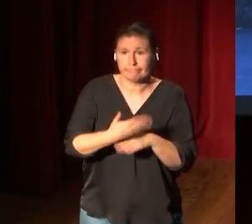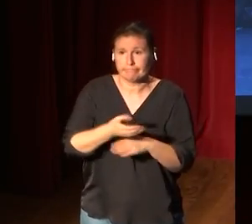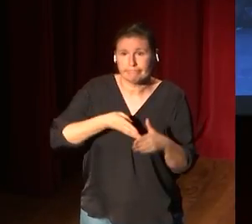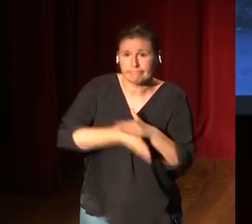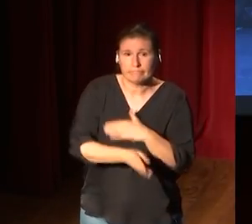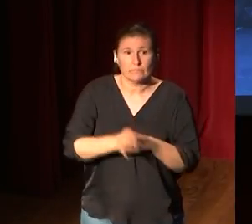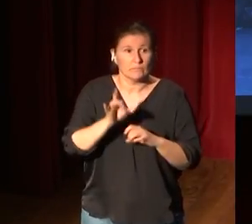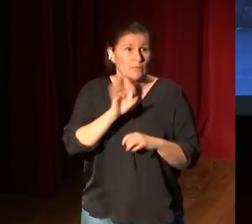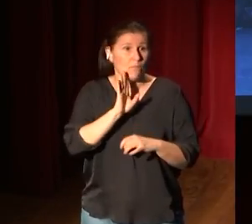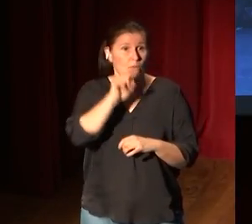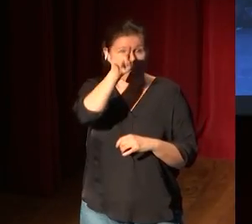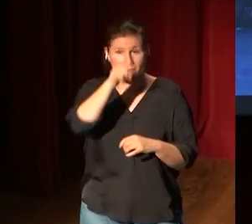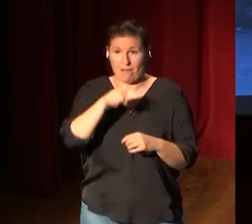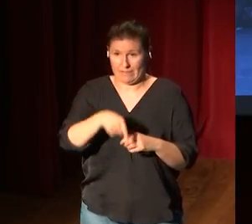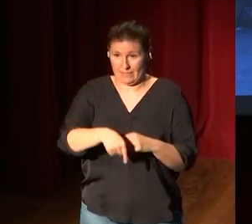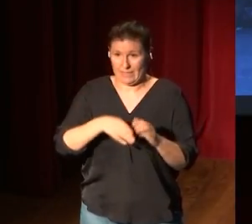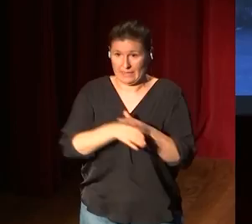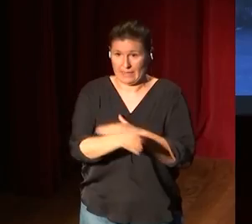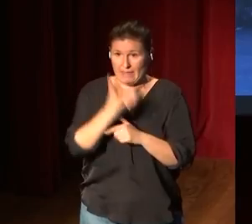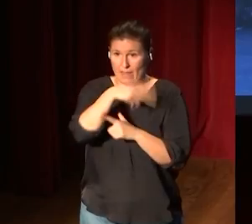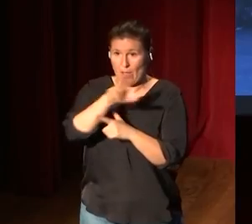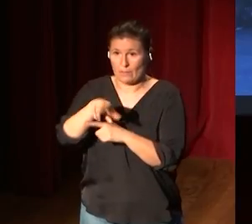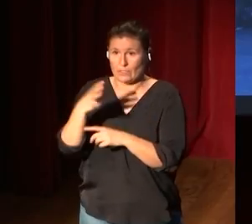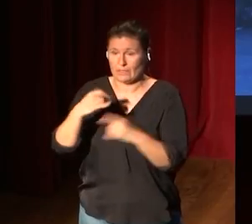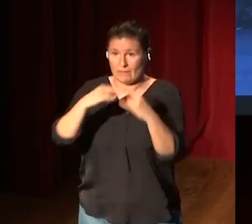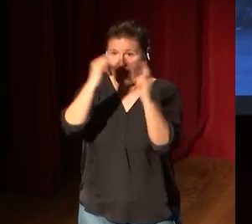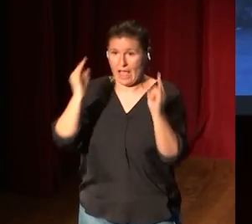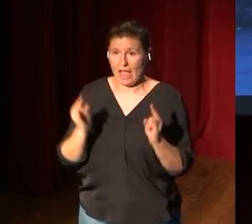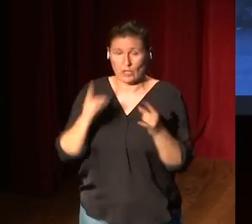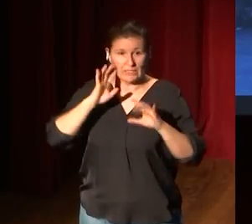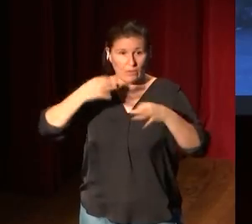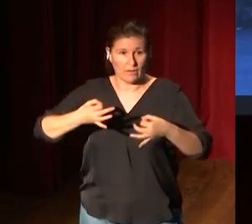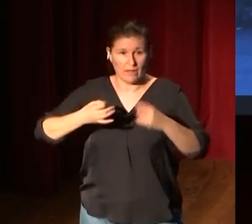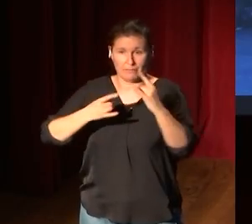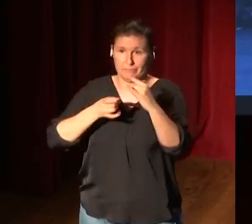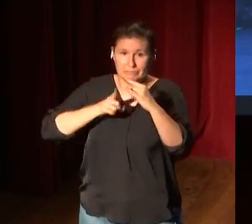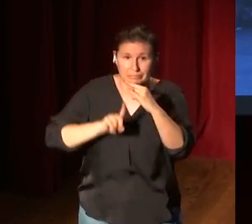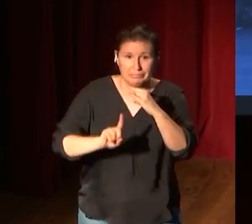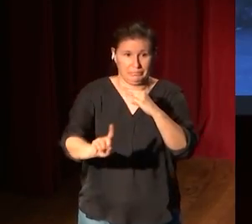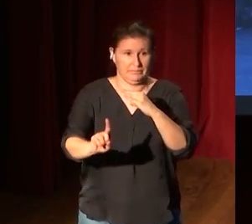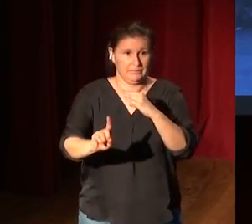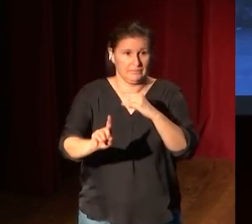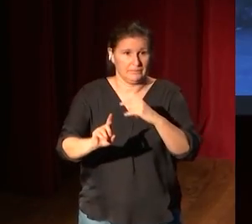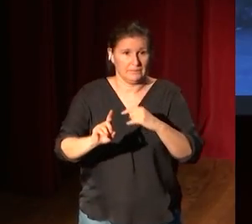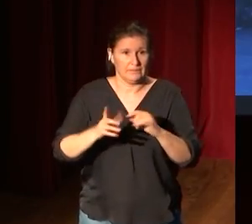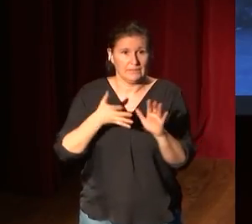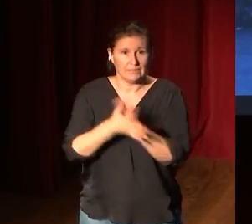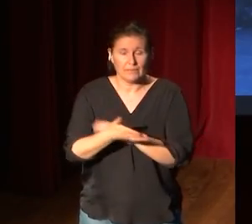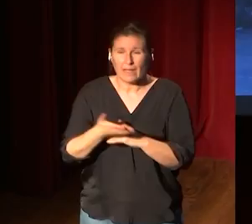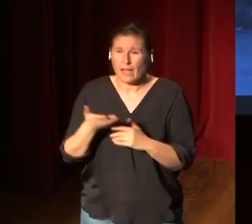cuando han entrado en el museo, han pasado por un arco de seguridad. Llega tanto la